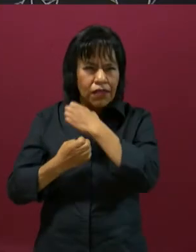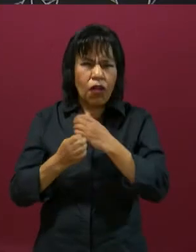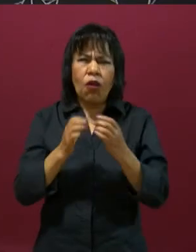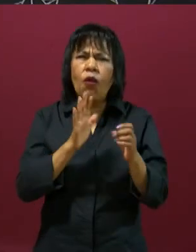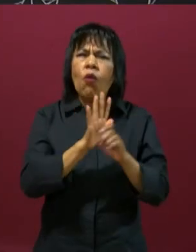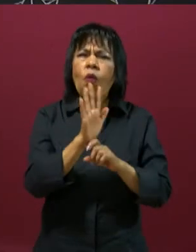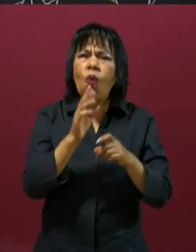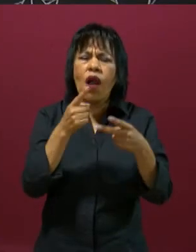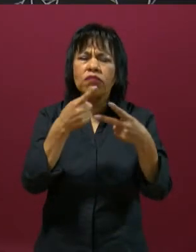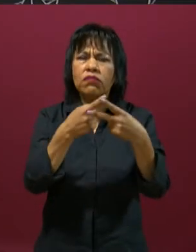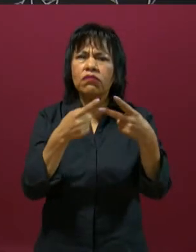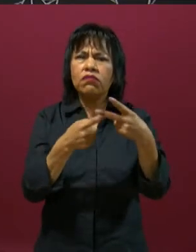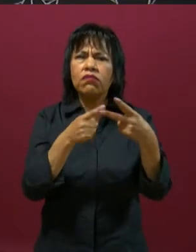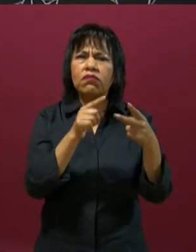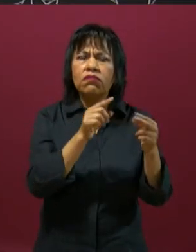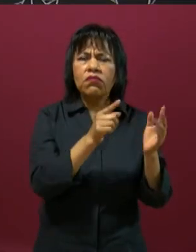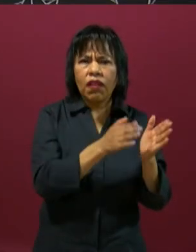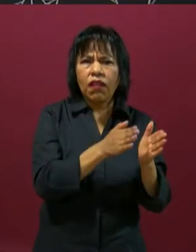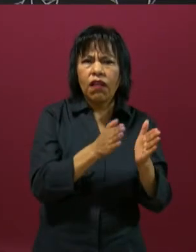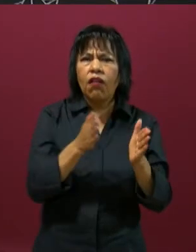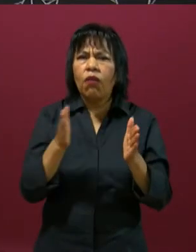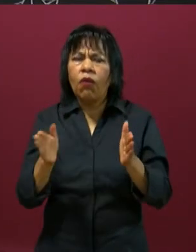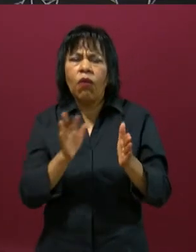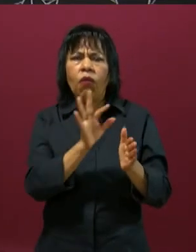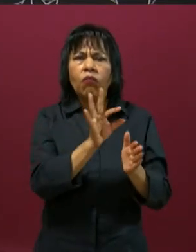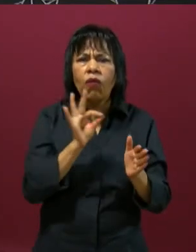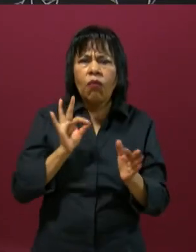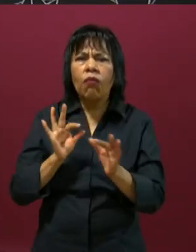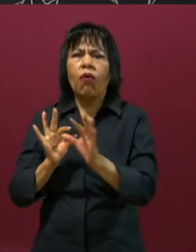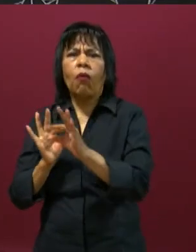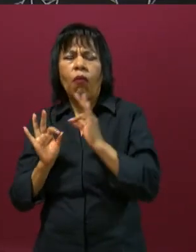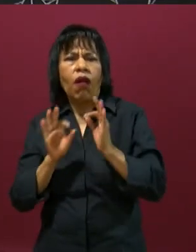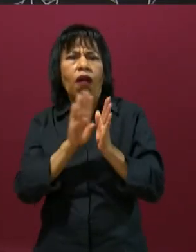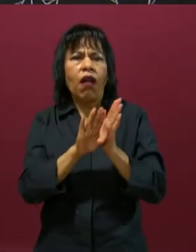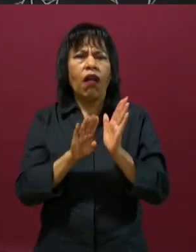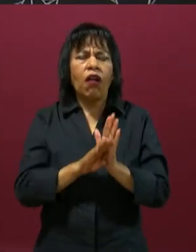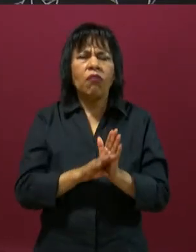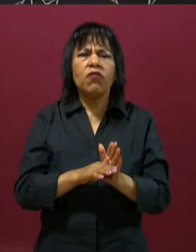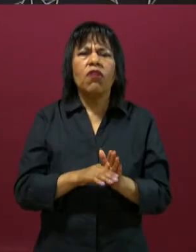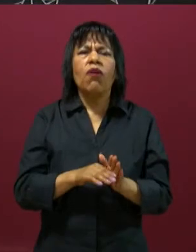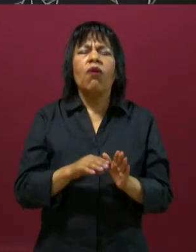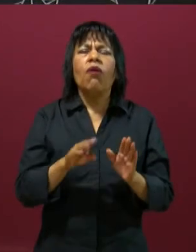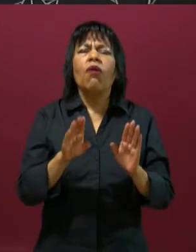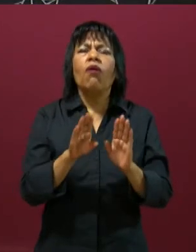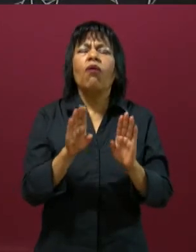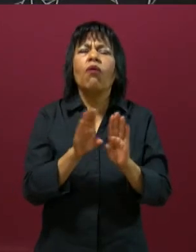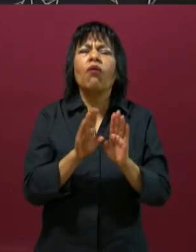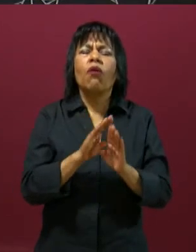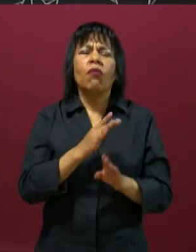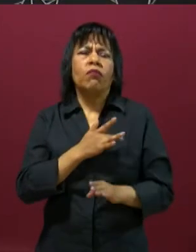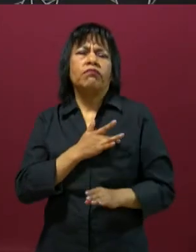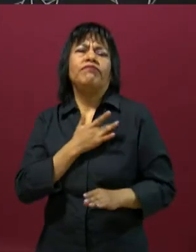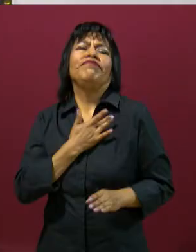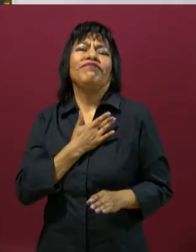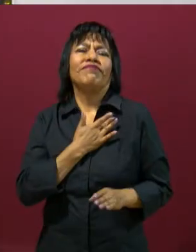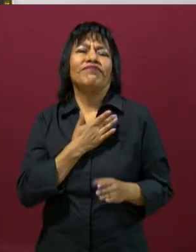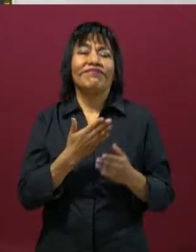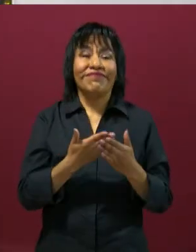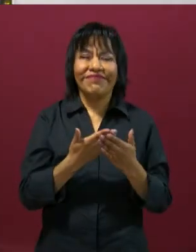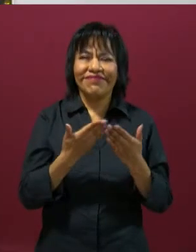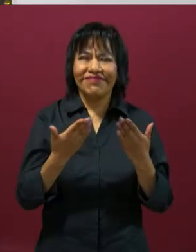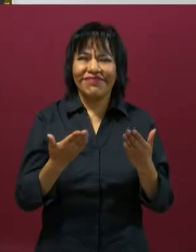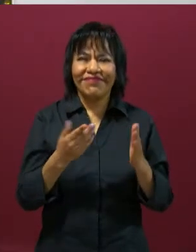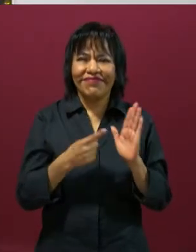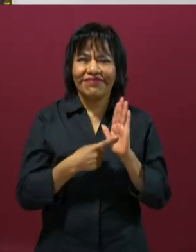dos decisiones tú has tomado ese ejemplo y qué satisfacción te ha dejado. Ahora